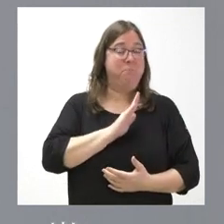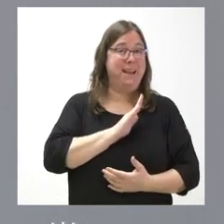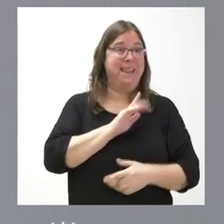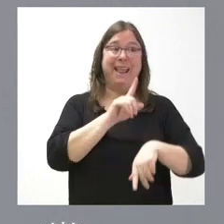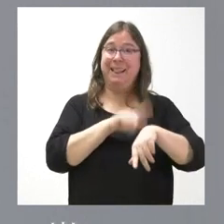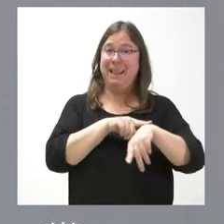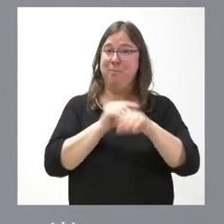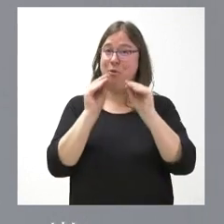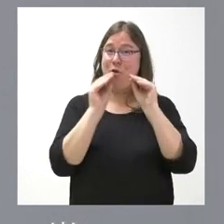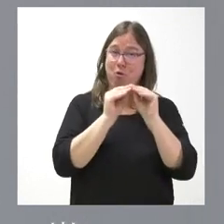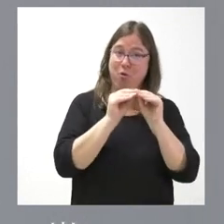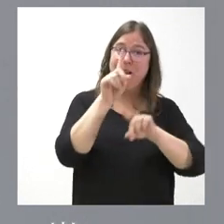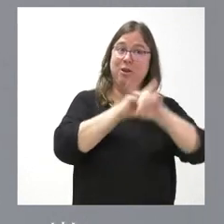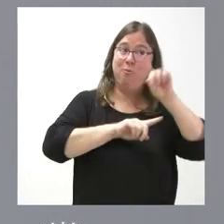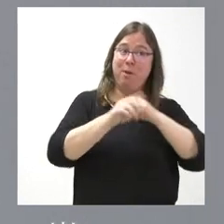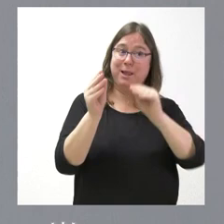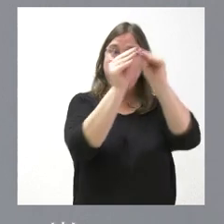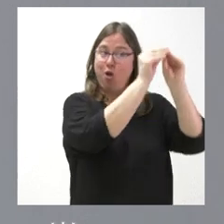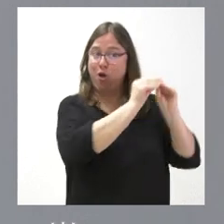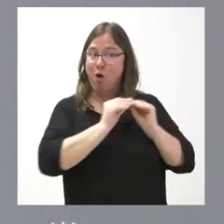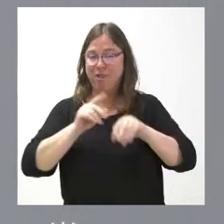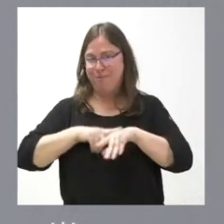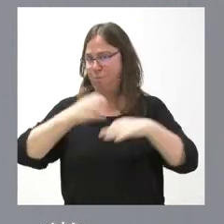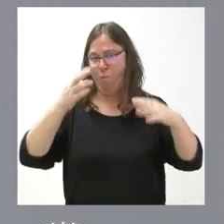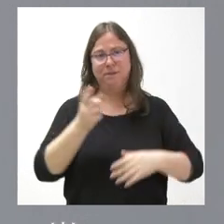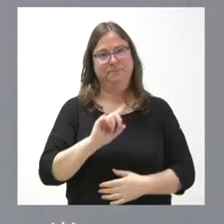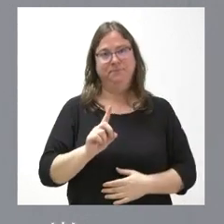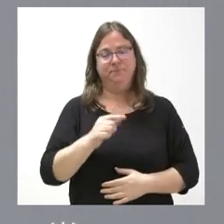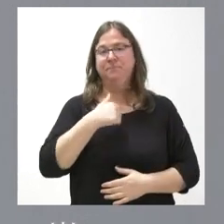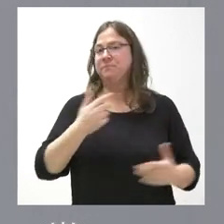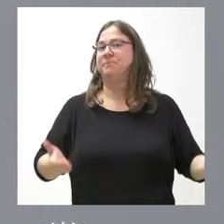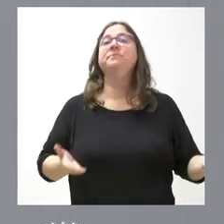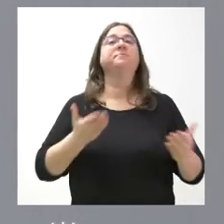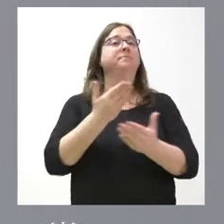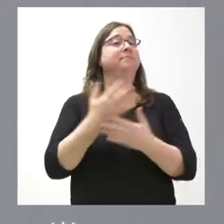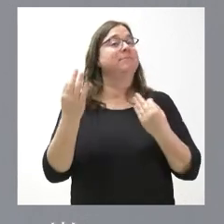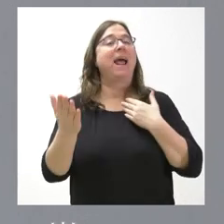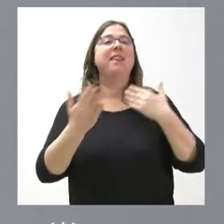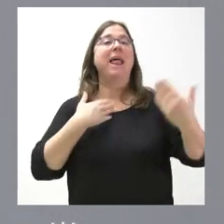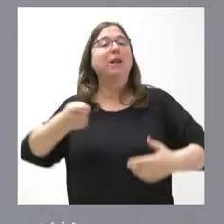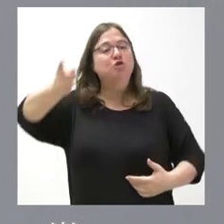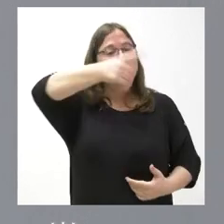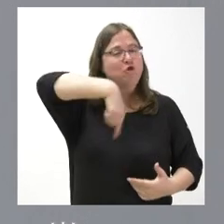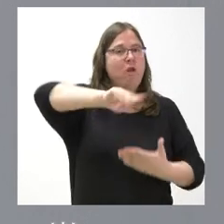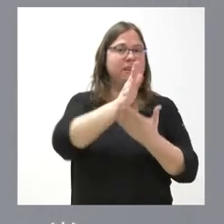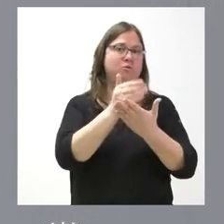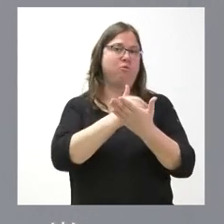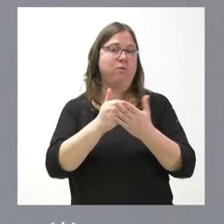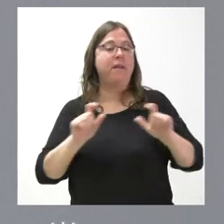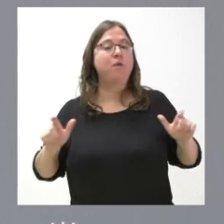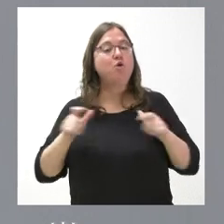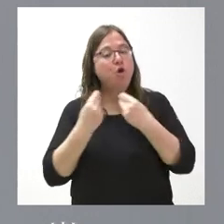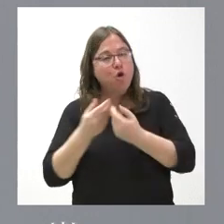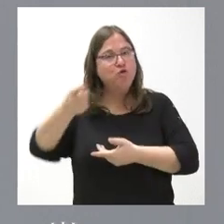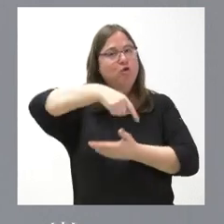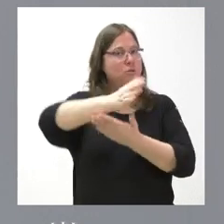mismo tiempo a los problemas de los ciudadanos de todas ellas. Y, por tanto, les pedimos que dialogue con todas, que se reúna con todas y